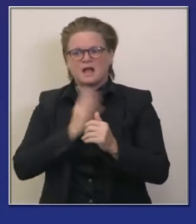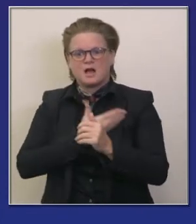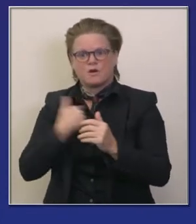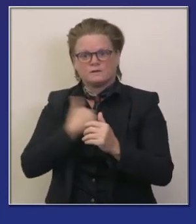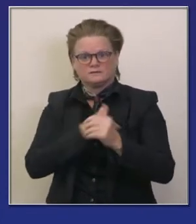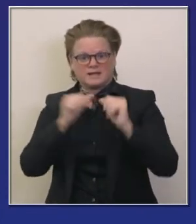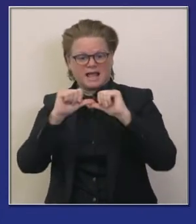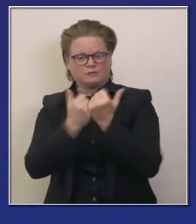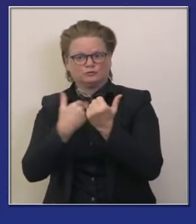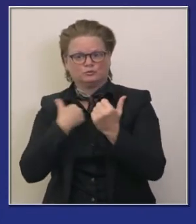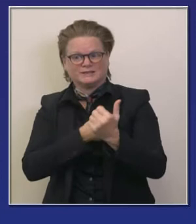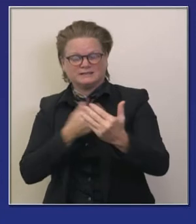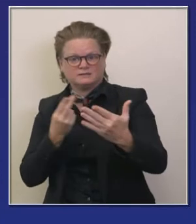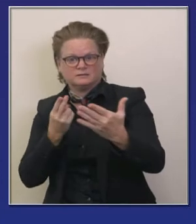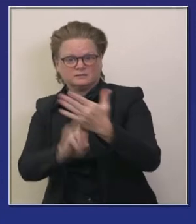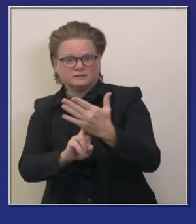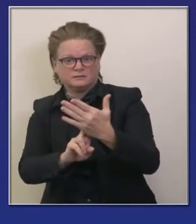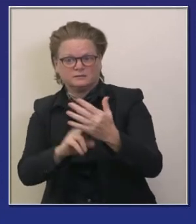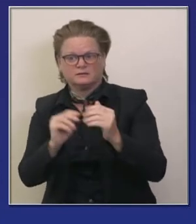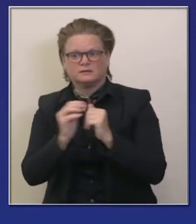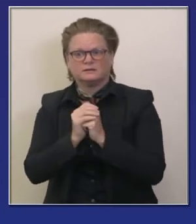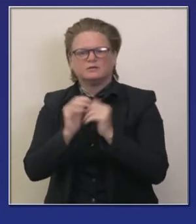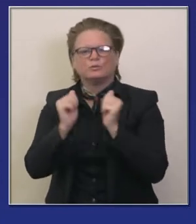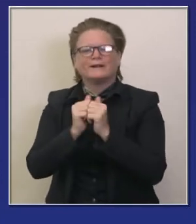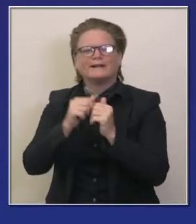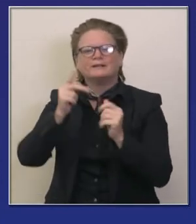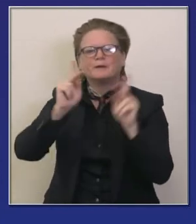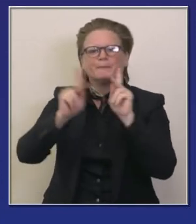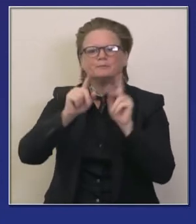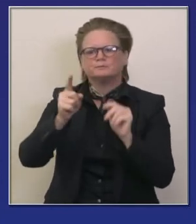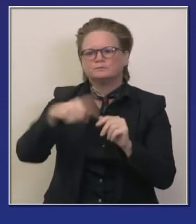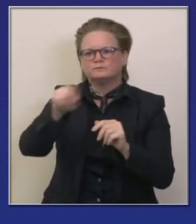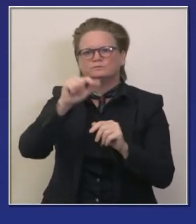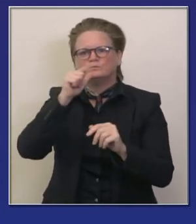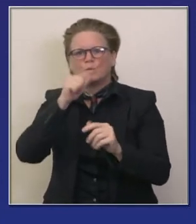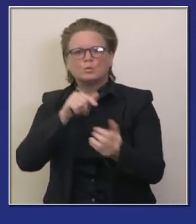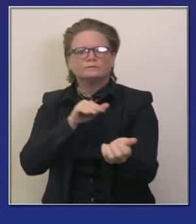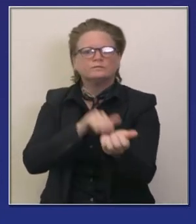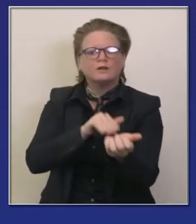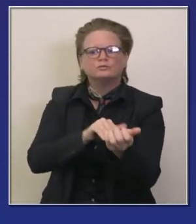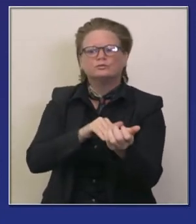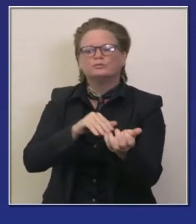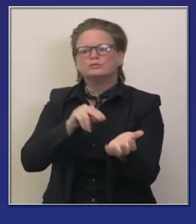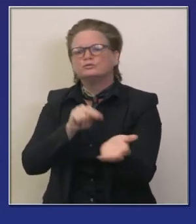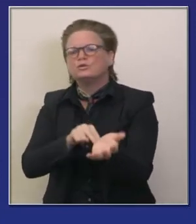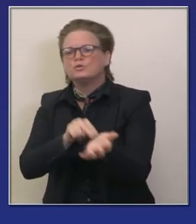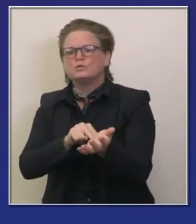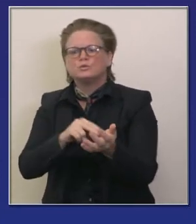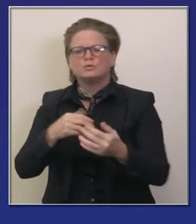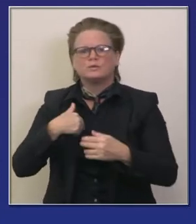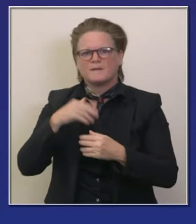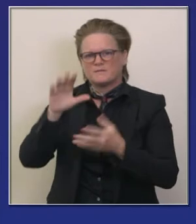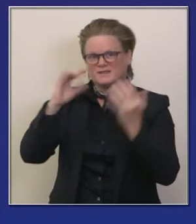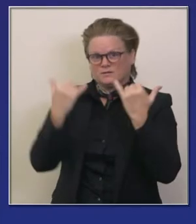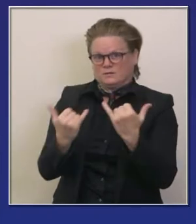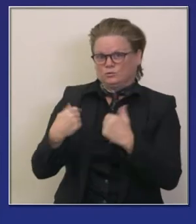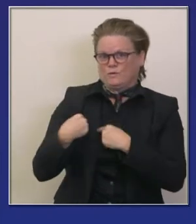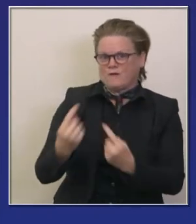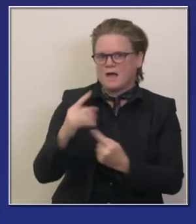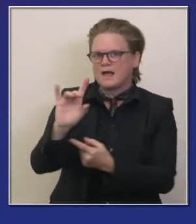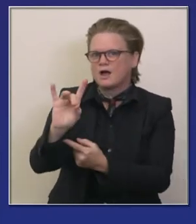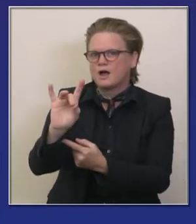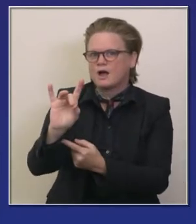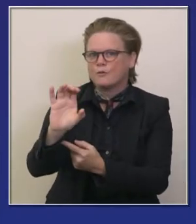815 proveedores de servicios médicos muchos estarán aquí en la próxima semana